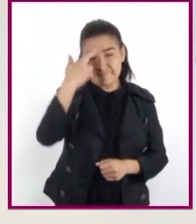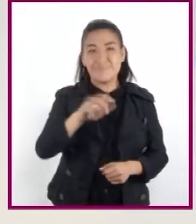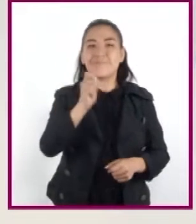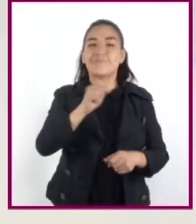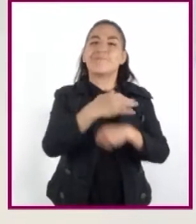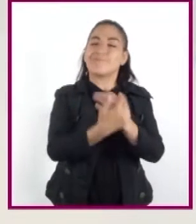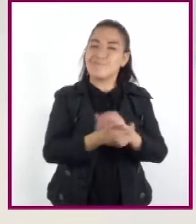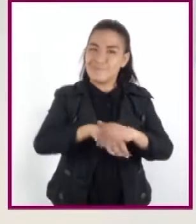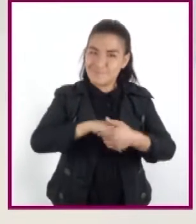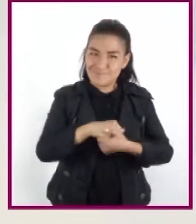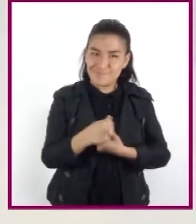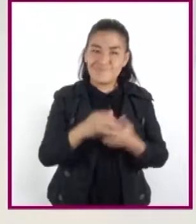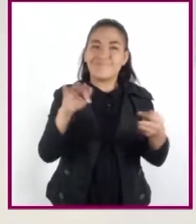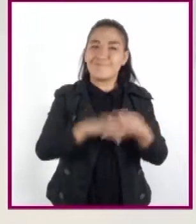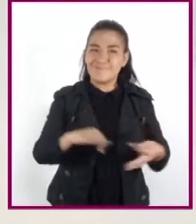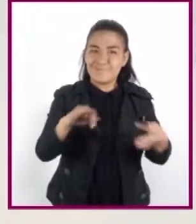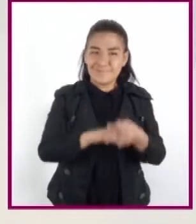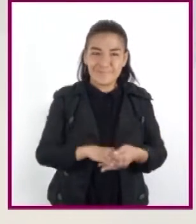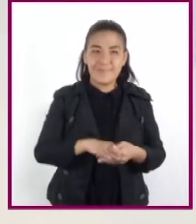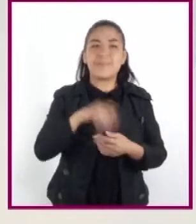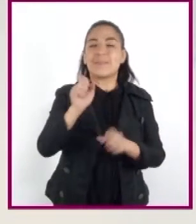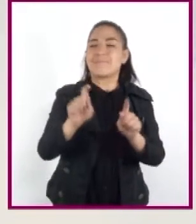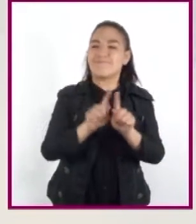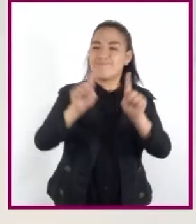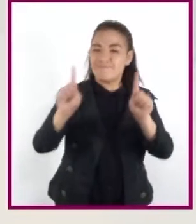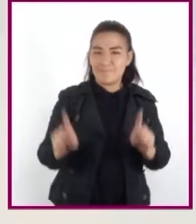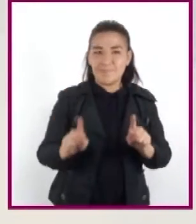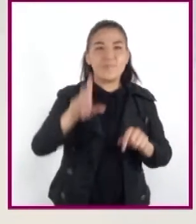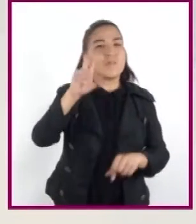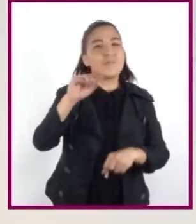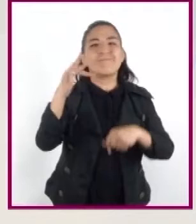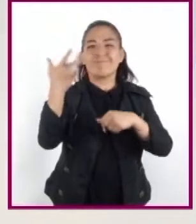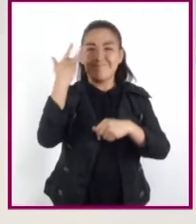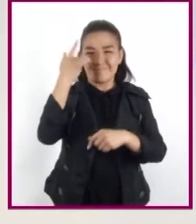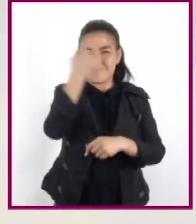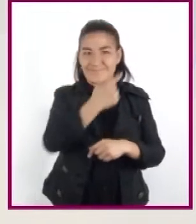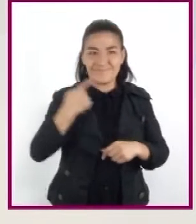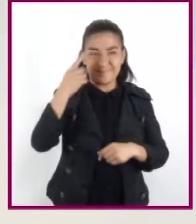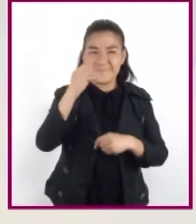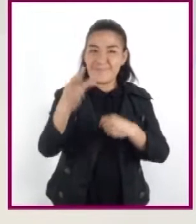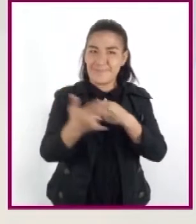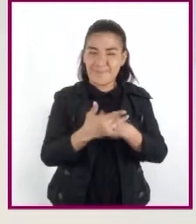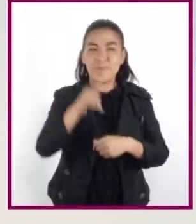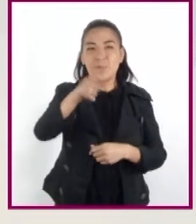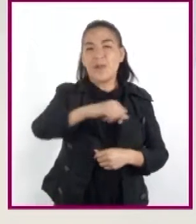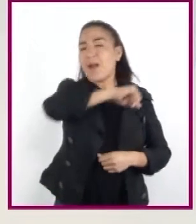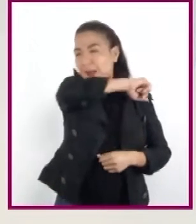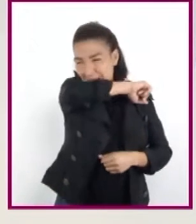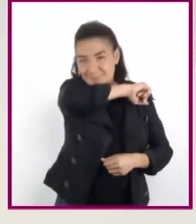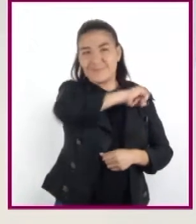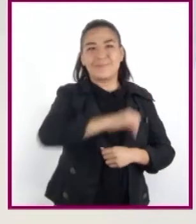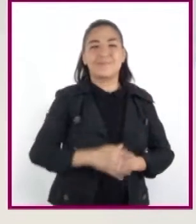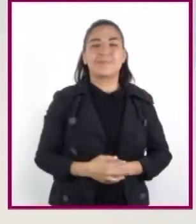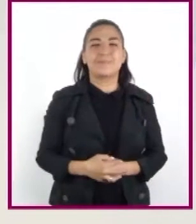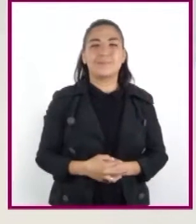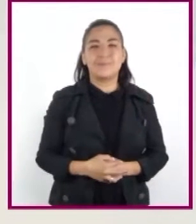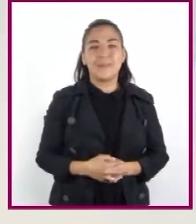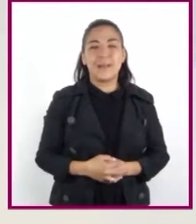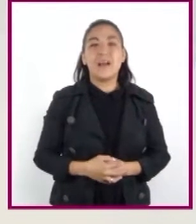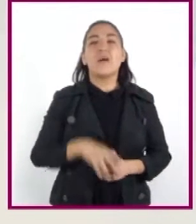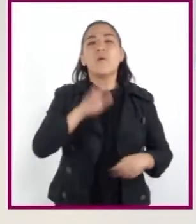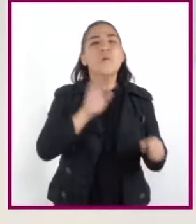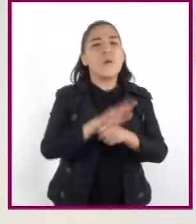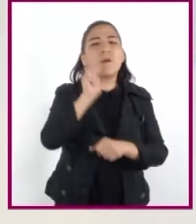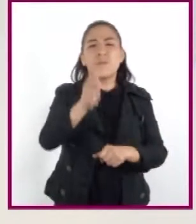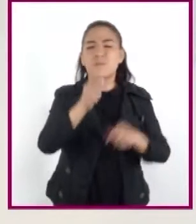continuamente las manos, mantener la sana distancia y no tocarse el rostro y realizar el estornudo de etiqueta. El tema que